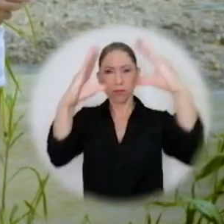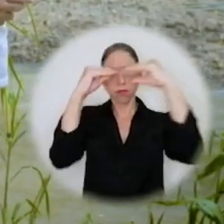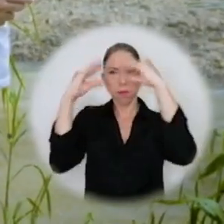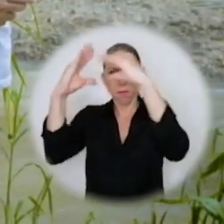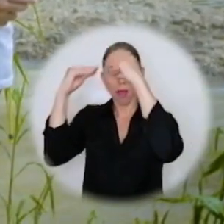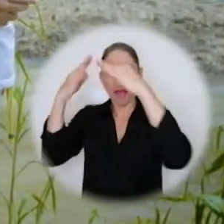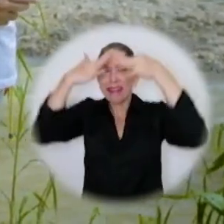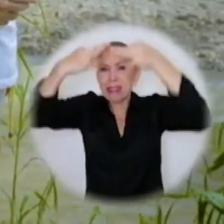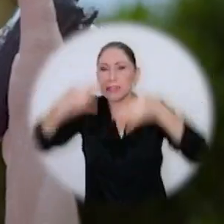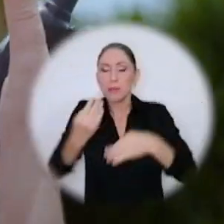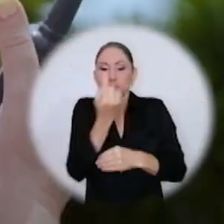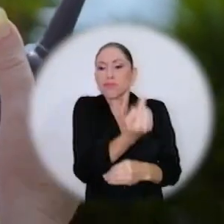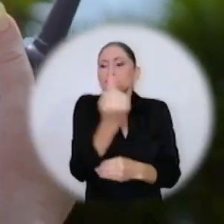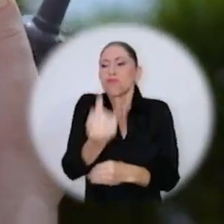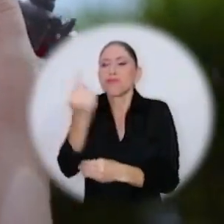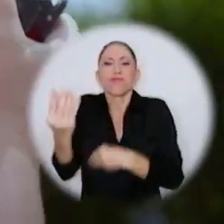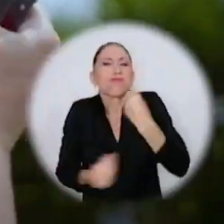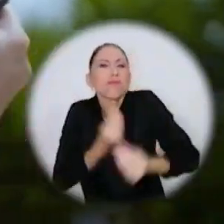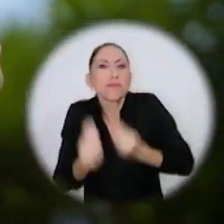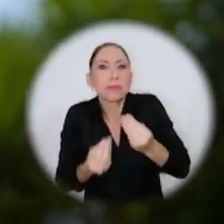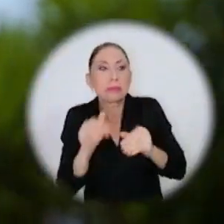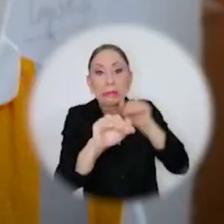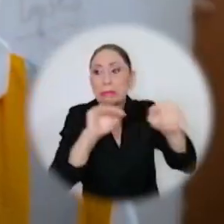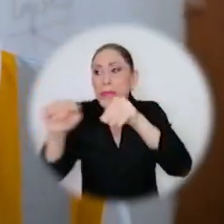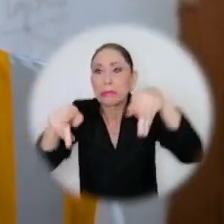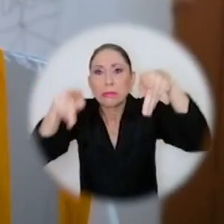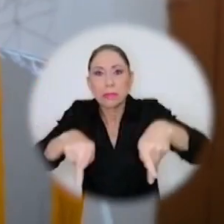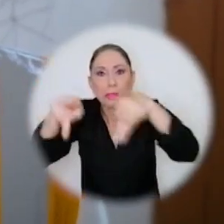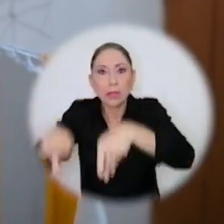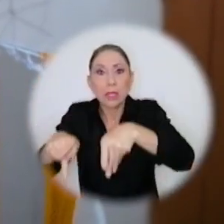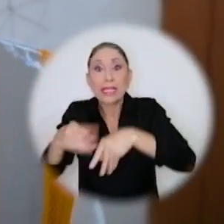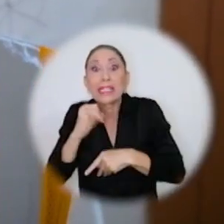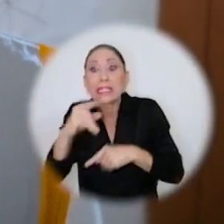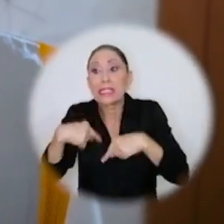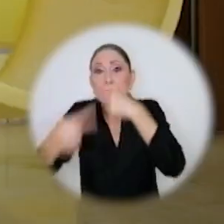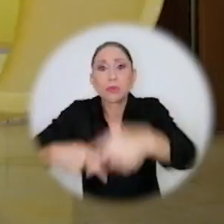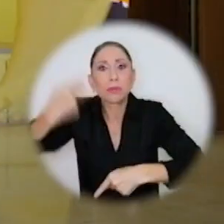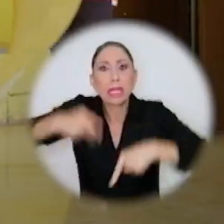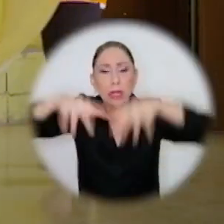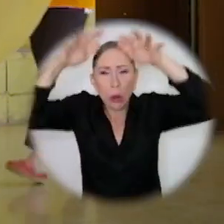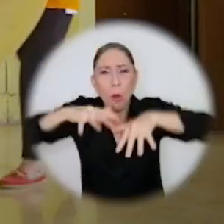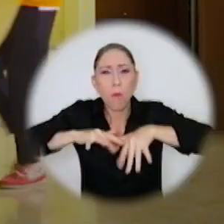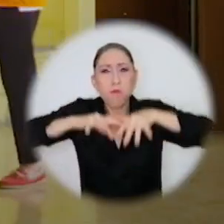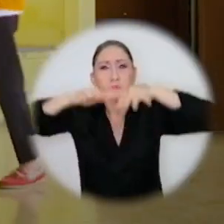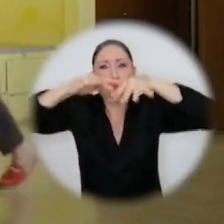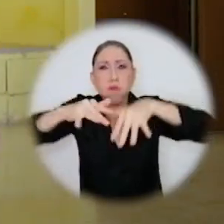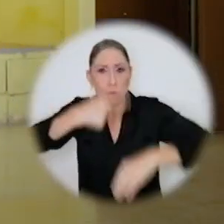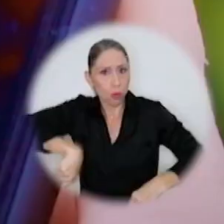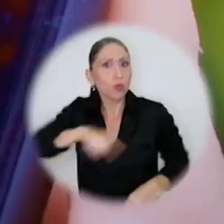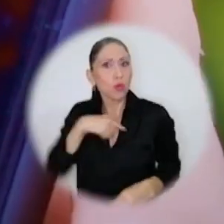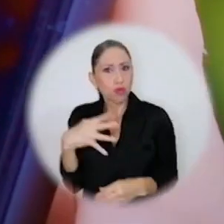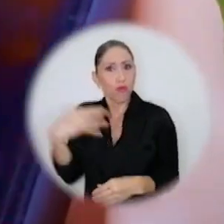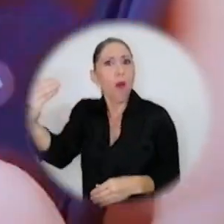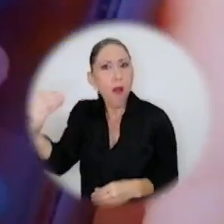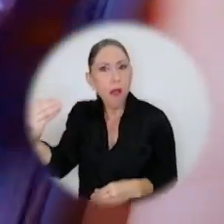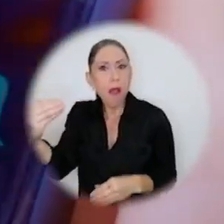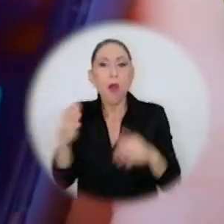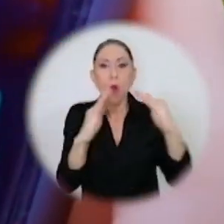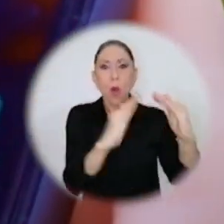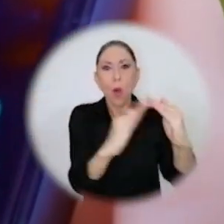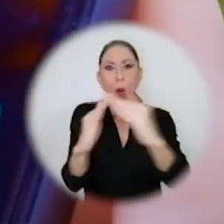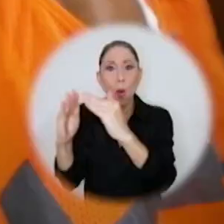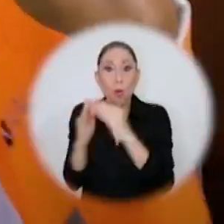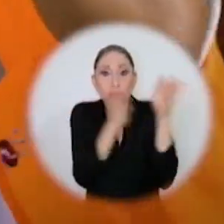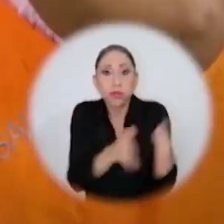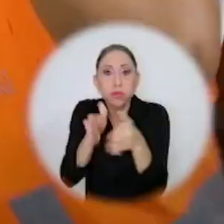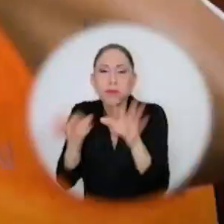definimos lo que cada quien debe hacer. Nosotros alertamos a los vecinos y no dudamos en evacuar ante la posibilidad de inundaciones. La organización